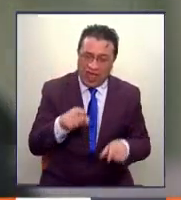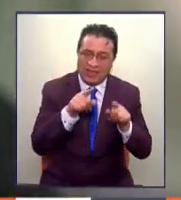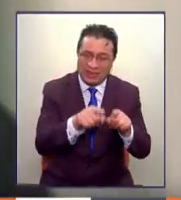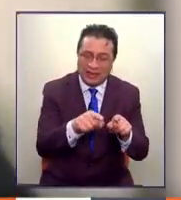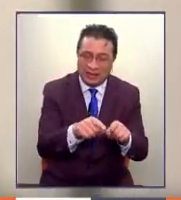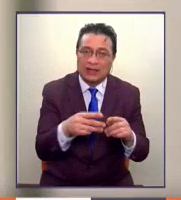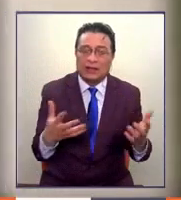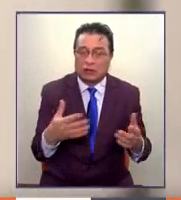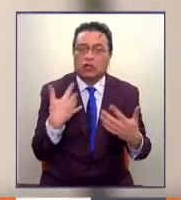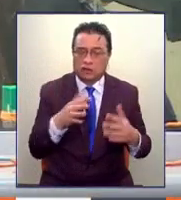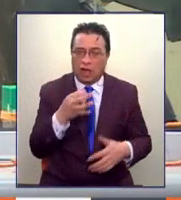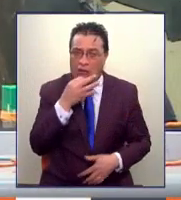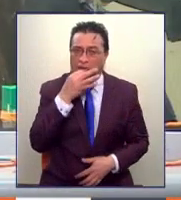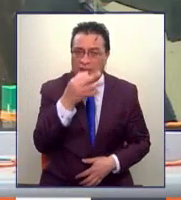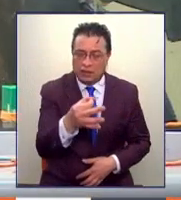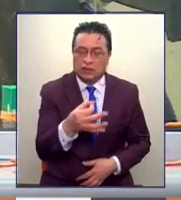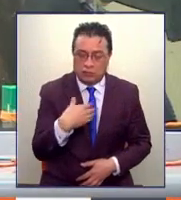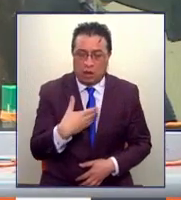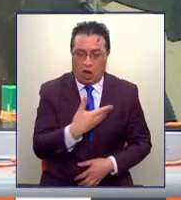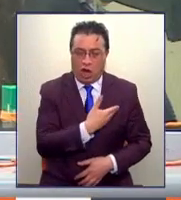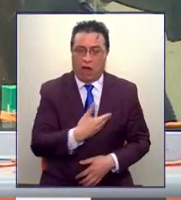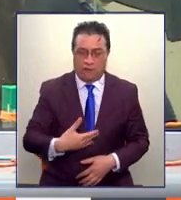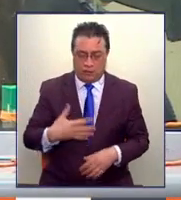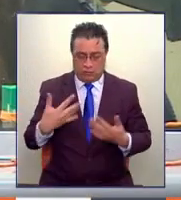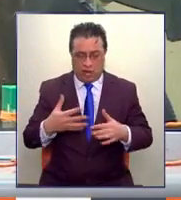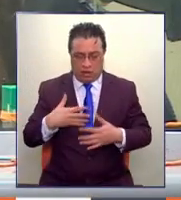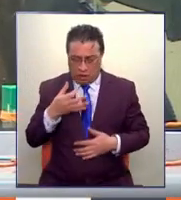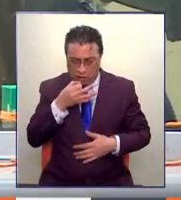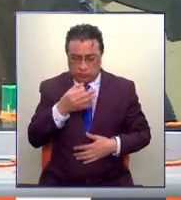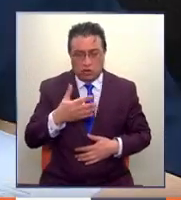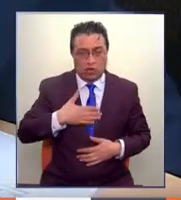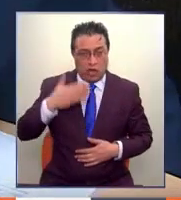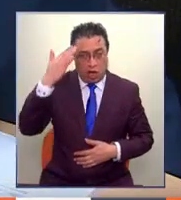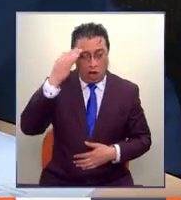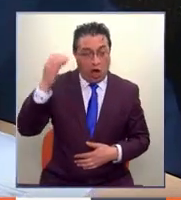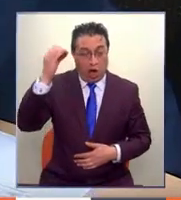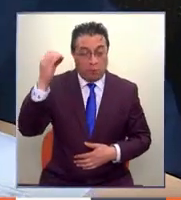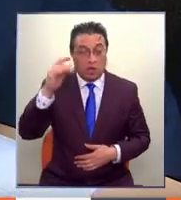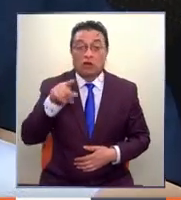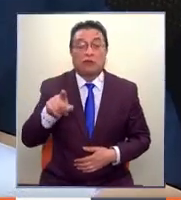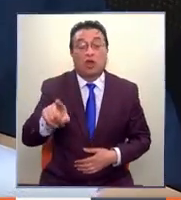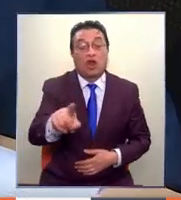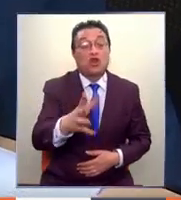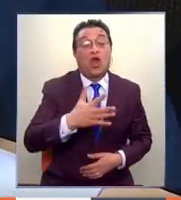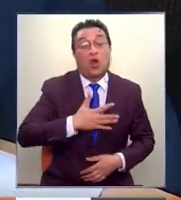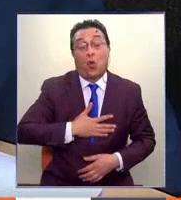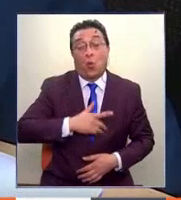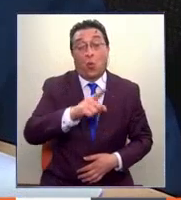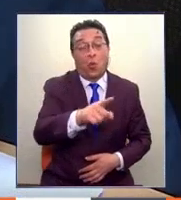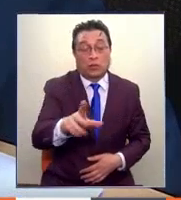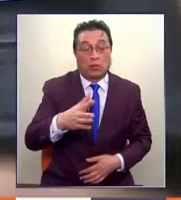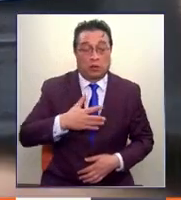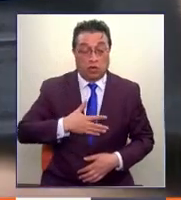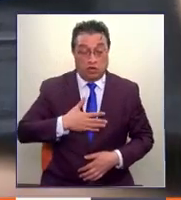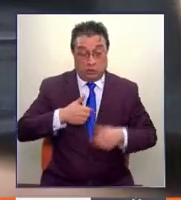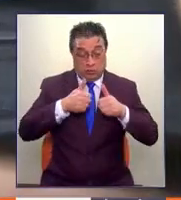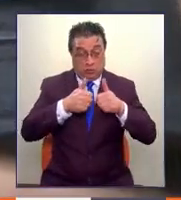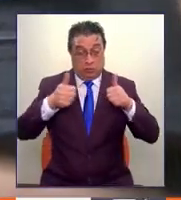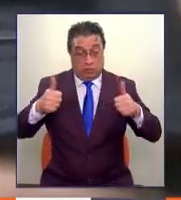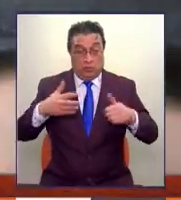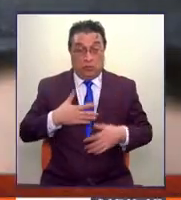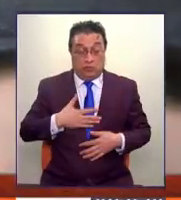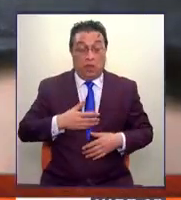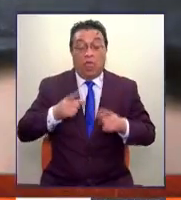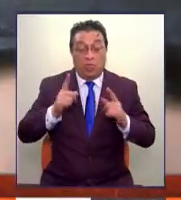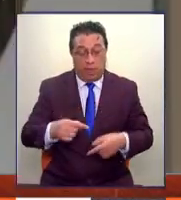lo he dicho en nombre del gobierno muchas veces, sabemos que nuestra postura no es la más popular, pero cuando uno es autoridad tiene que actuar